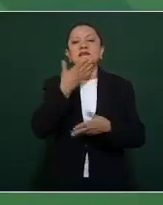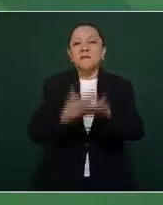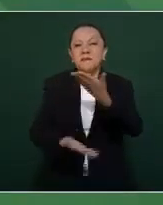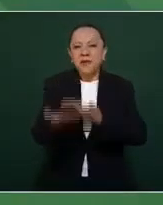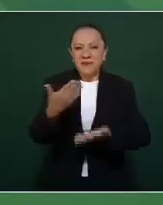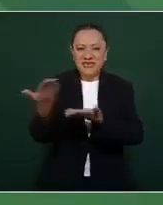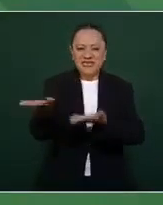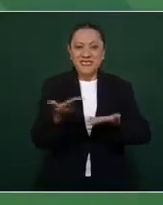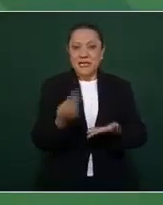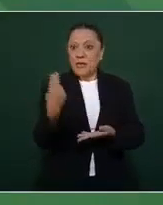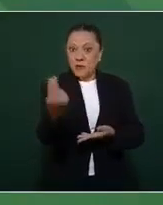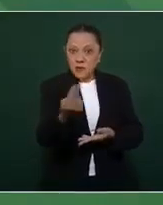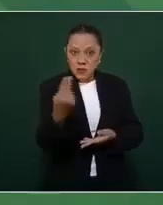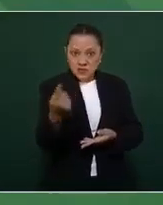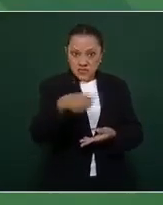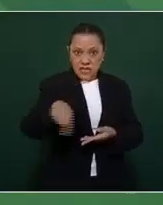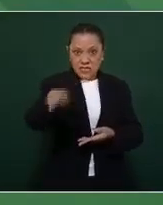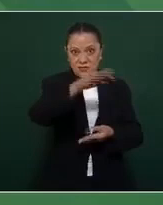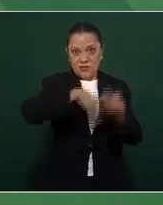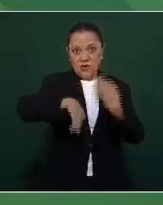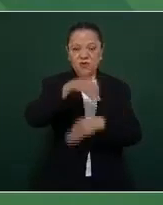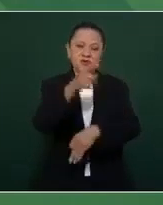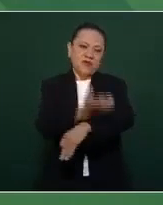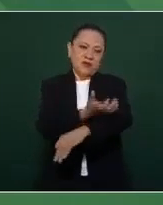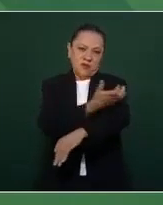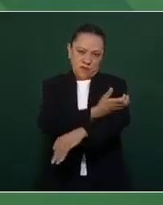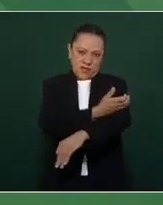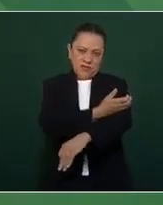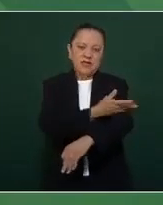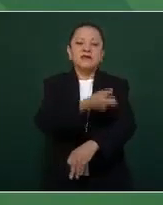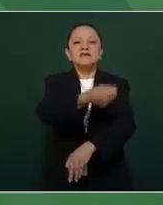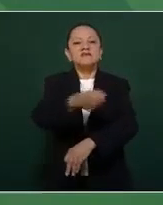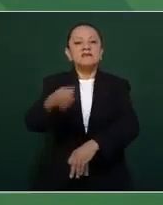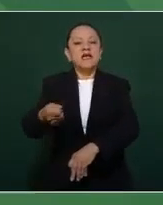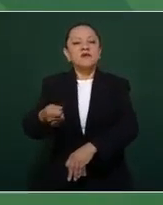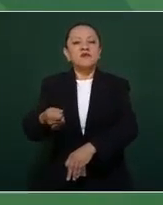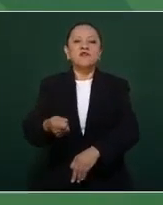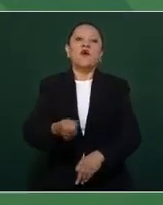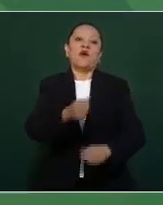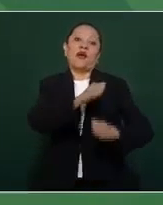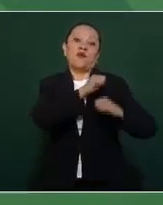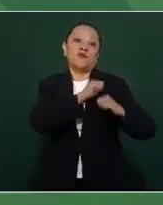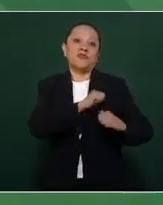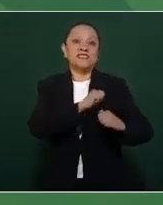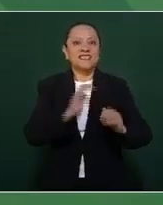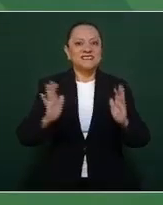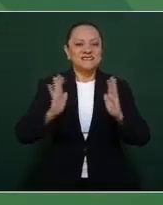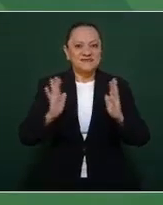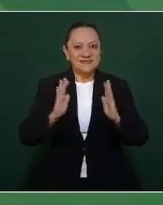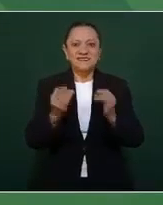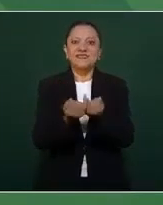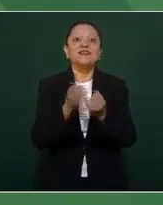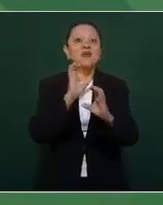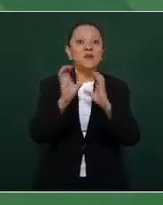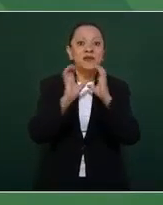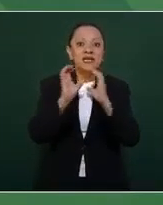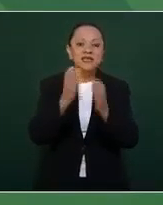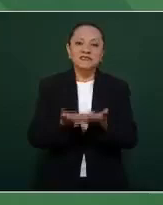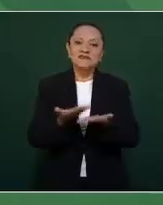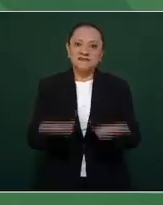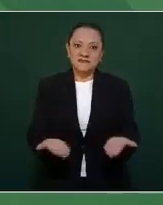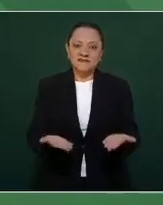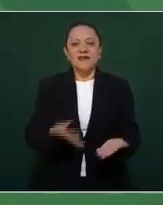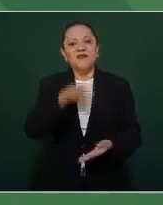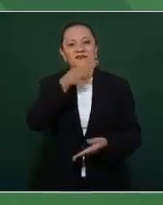Saludo a las autoridades civiles y militares que nos acompañan, así como a los medios de comunicación presentes. Celebro y agradezco la